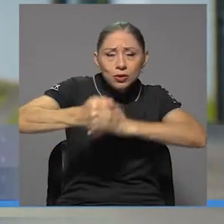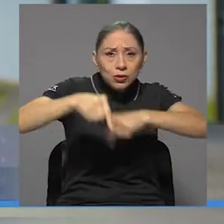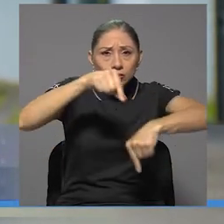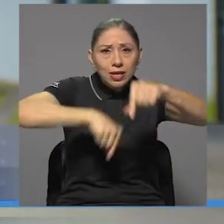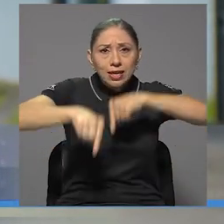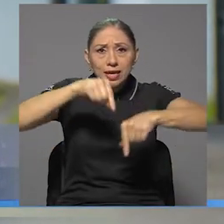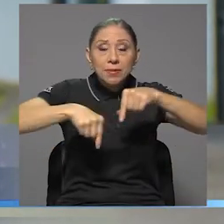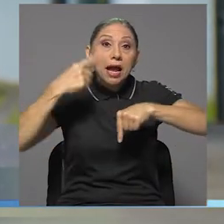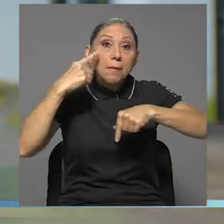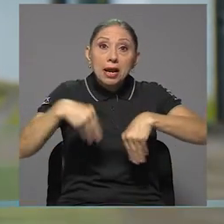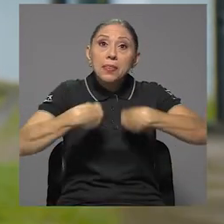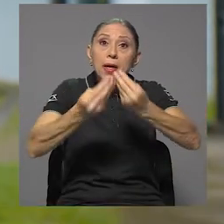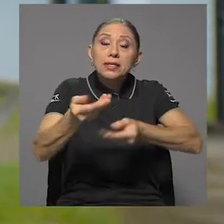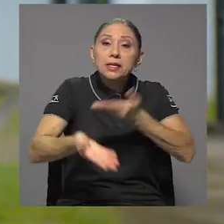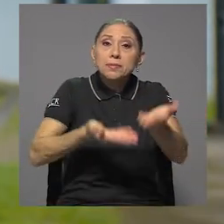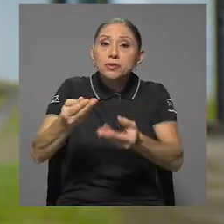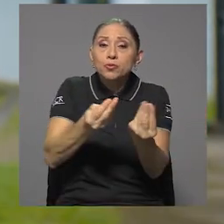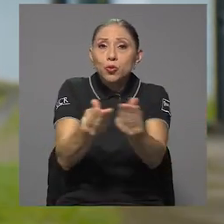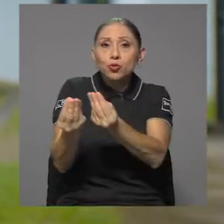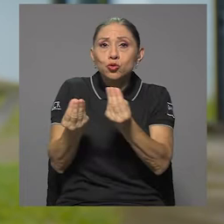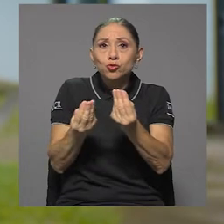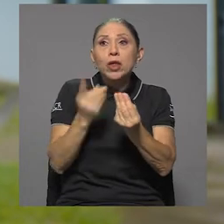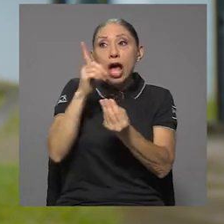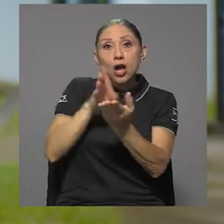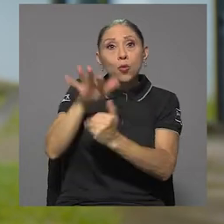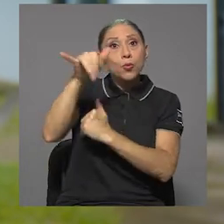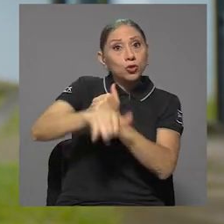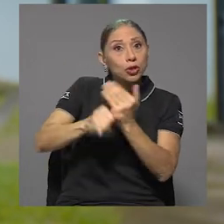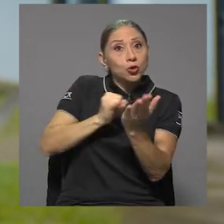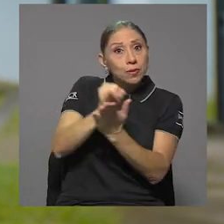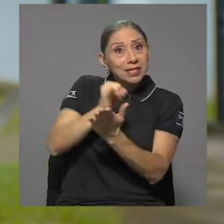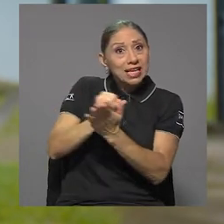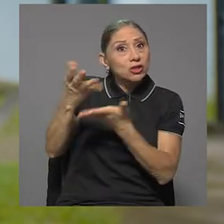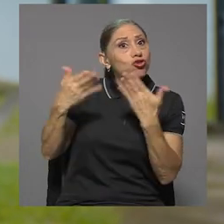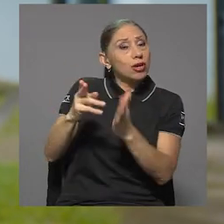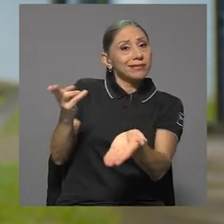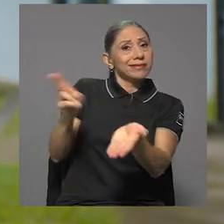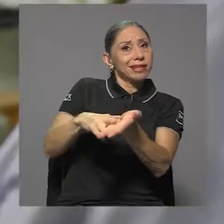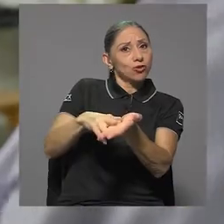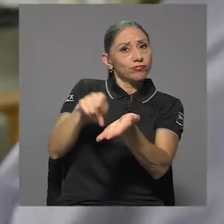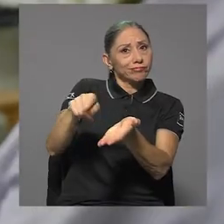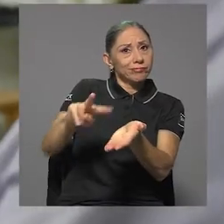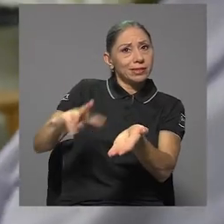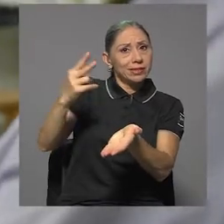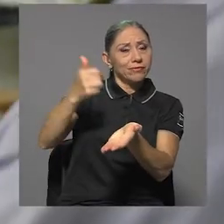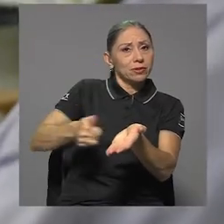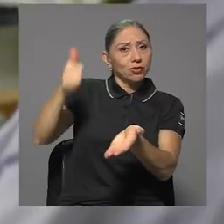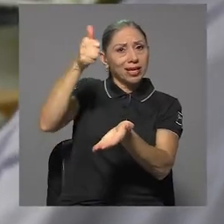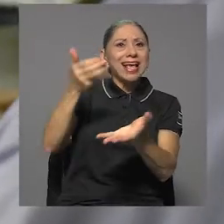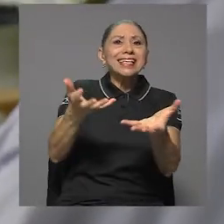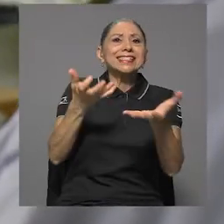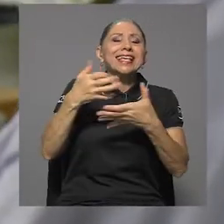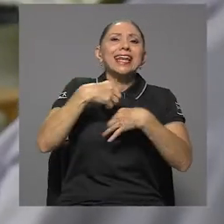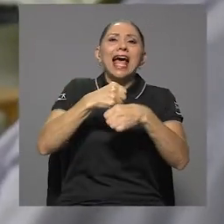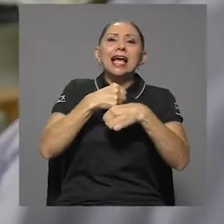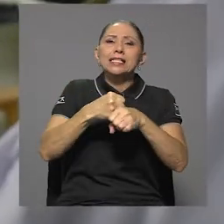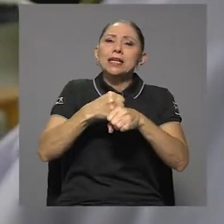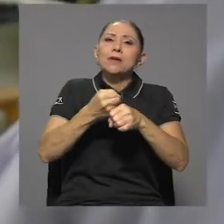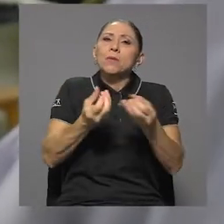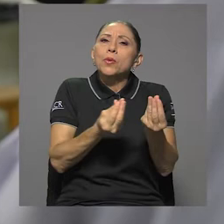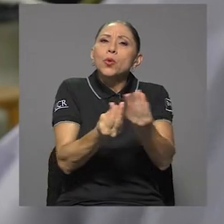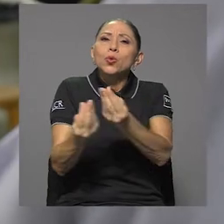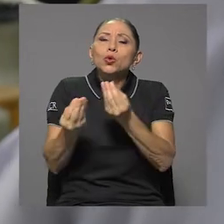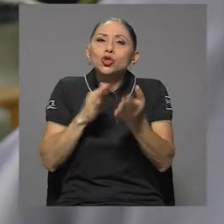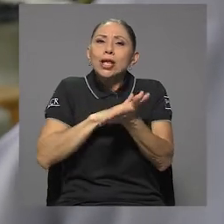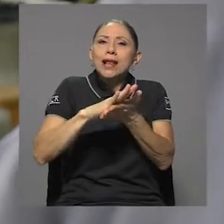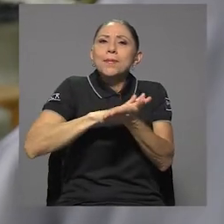generar productos y servicios. Particularmente hay un proyecto de investigación inscrito ante la Vicerrectoría de Investigación con el cual se pretende generar productos de limpieza que la misma